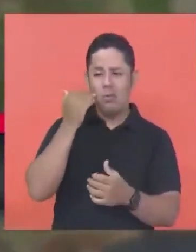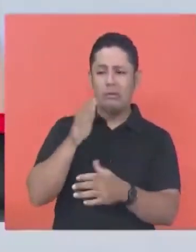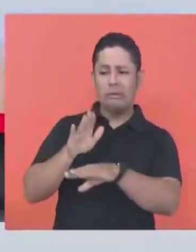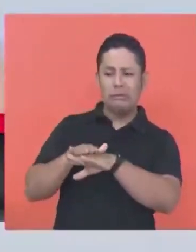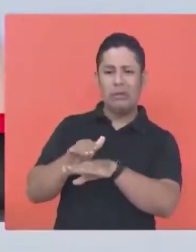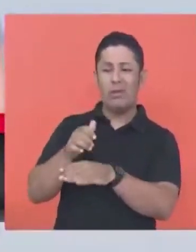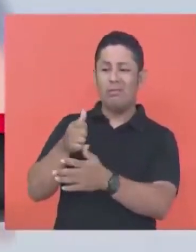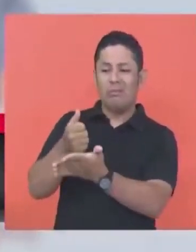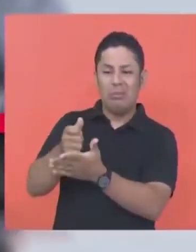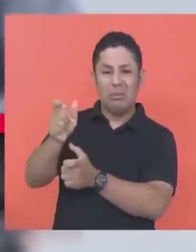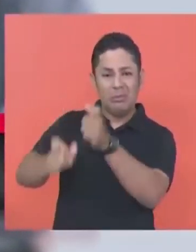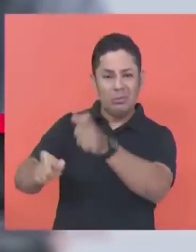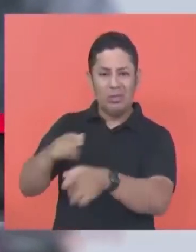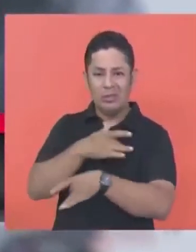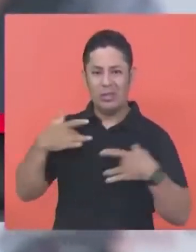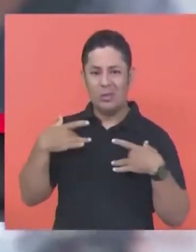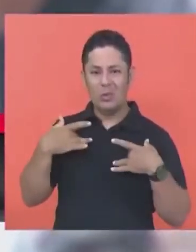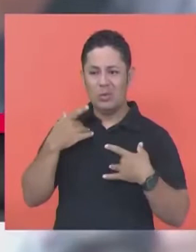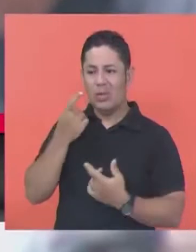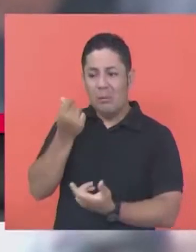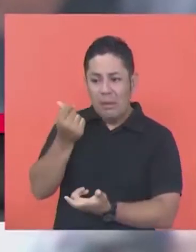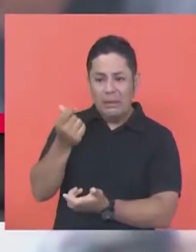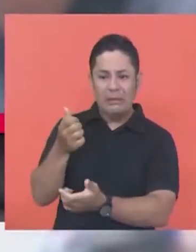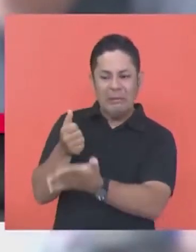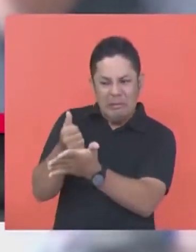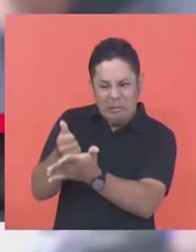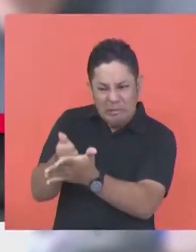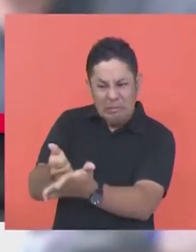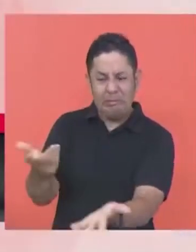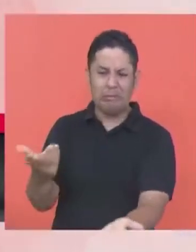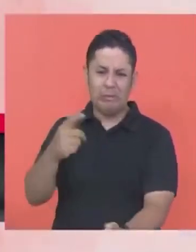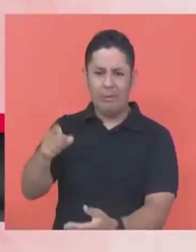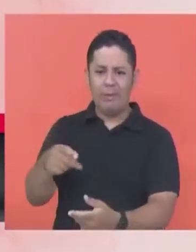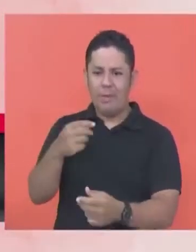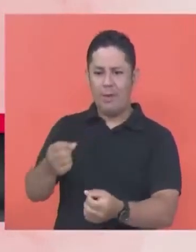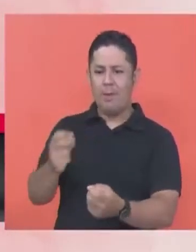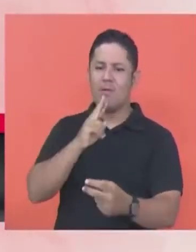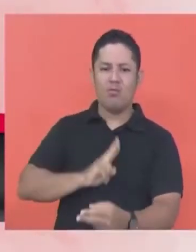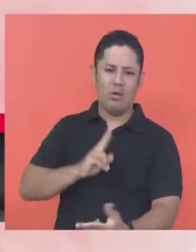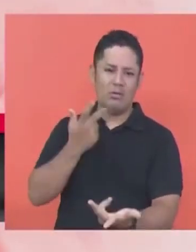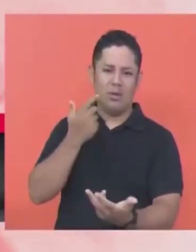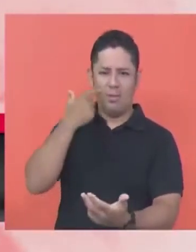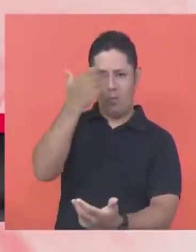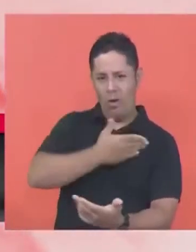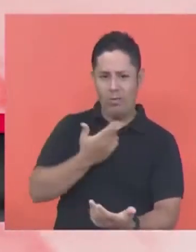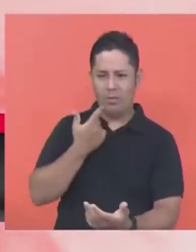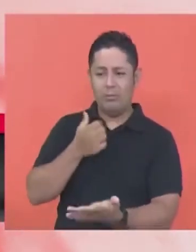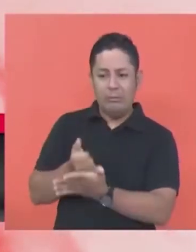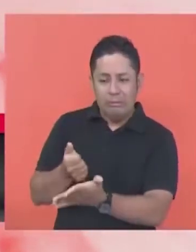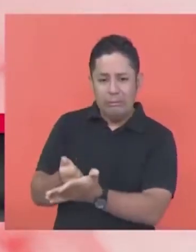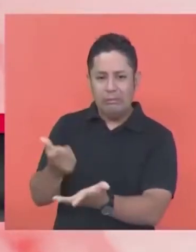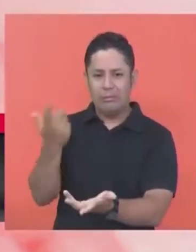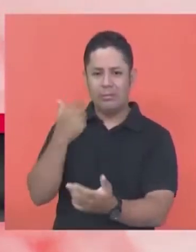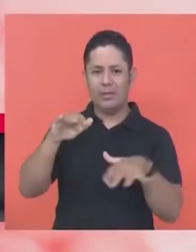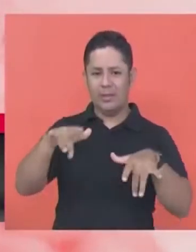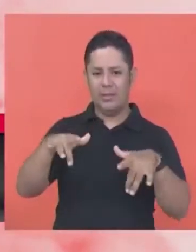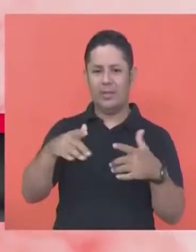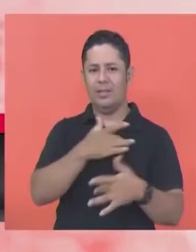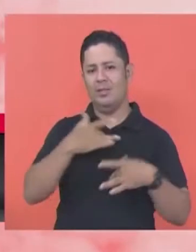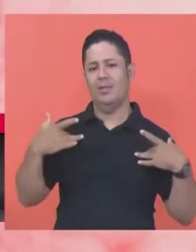presionando a los funcionarios de la cartera obtuvo los resultados de su prueba. Me tocó presionar a la Secretaría de Salud para que me dieran